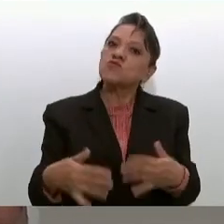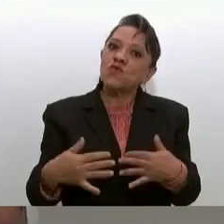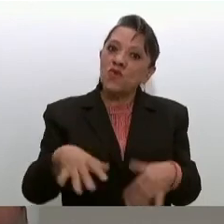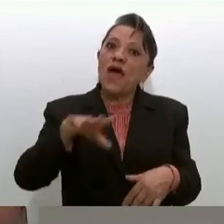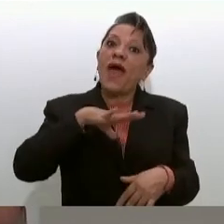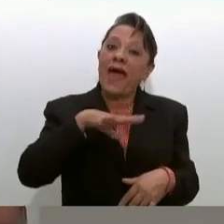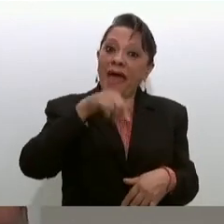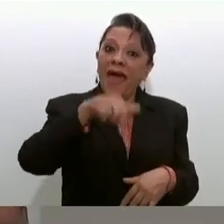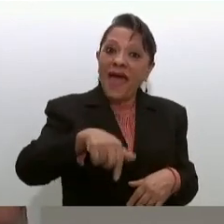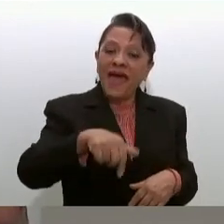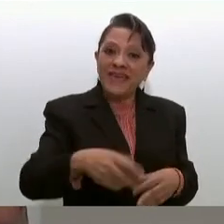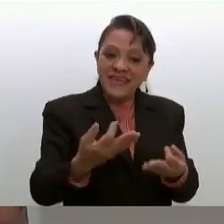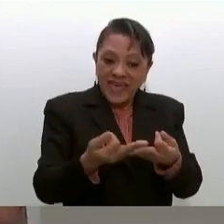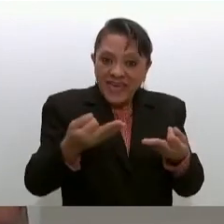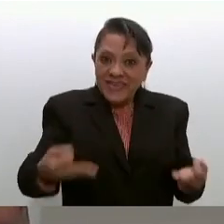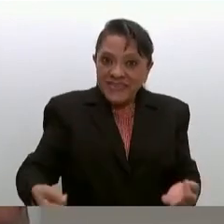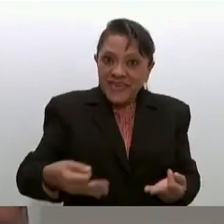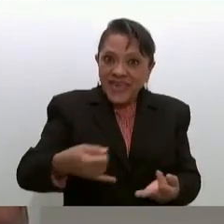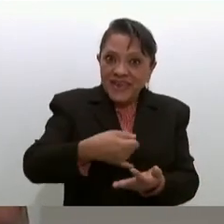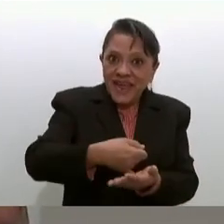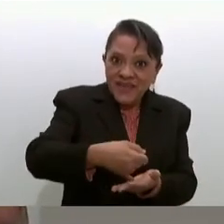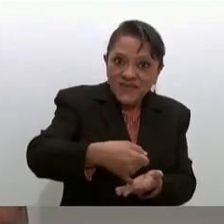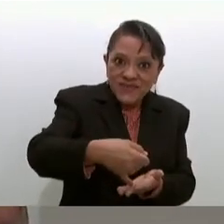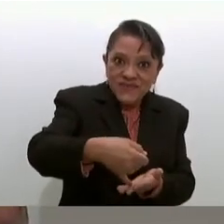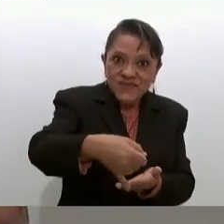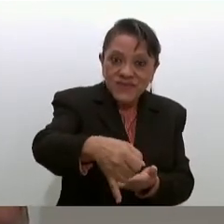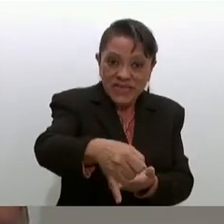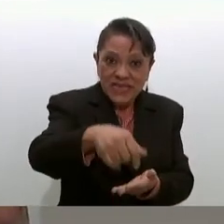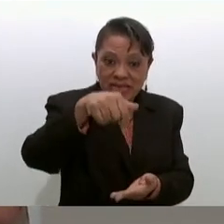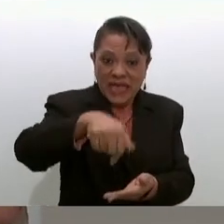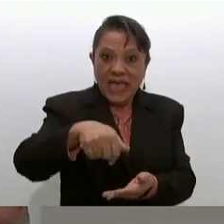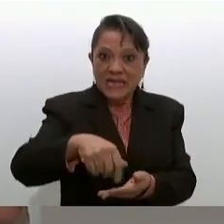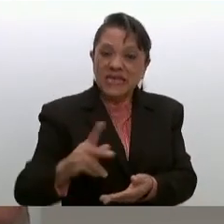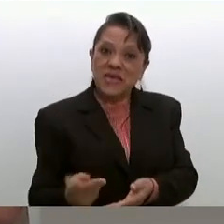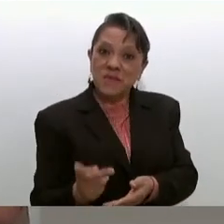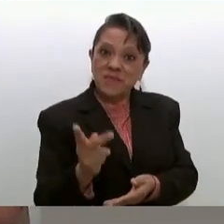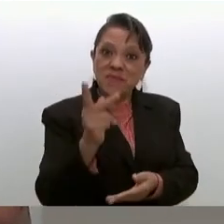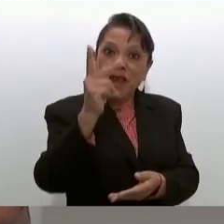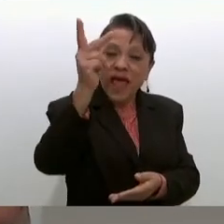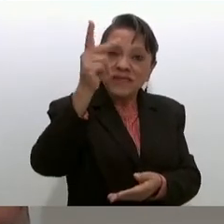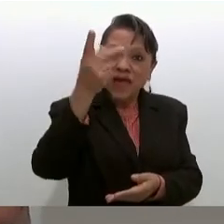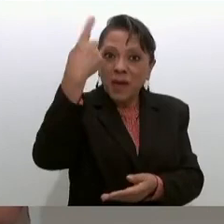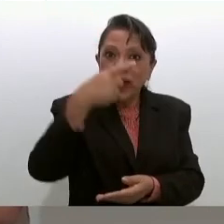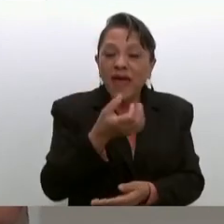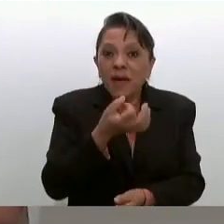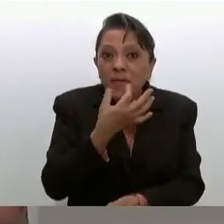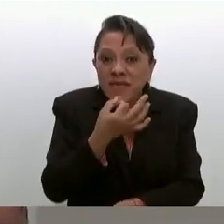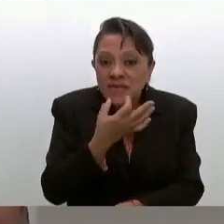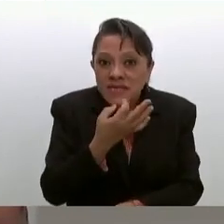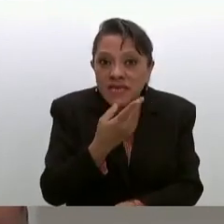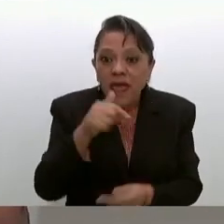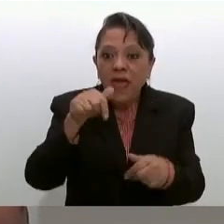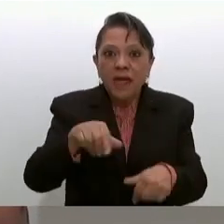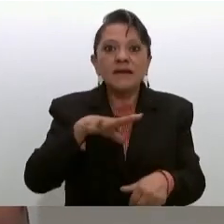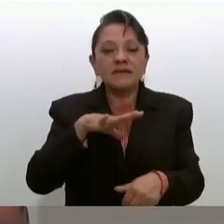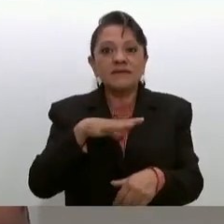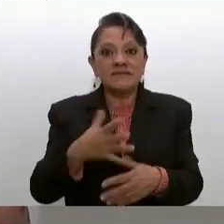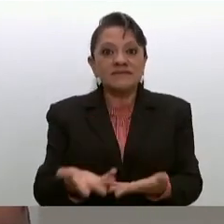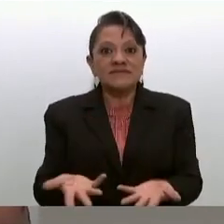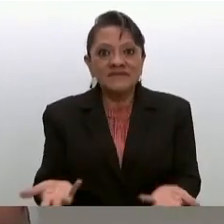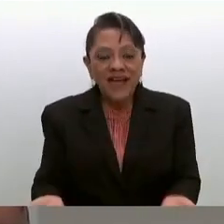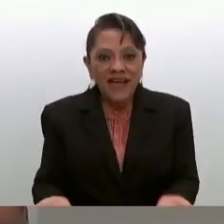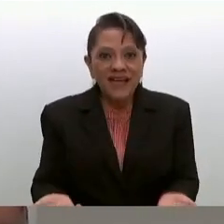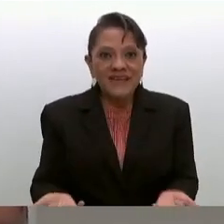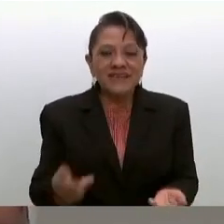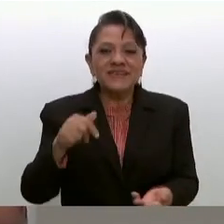medicinales con lo que la cultura náhuatl del estado se suma a los recursos curativos de los habitantes de